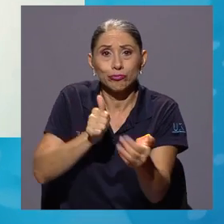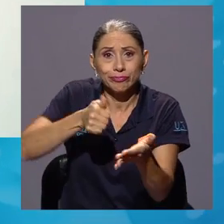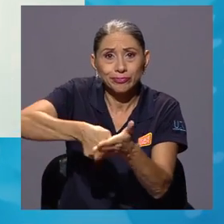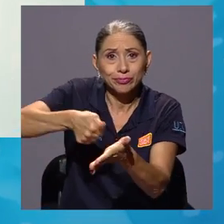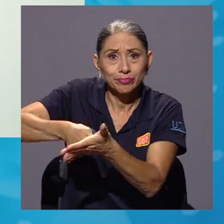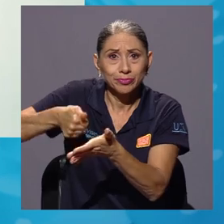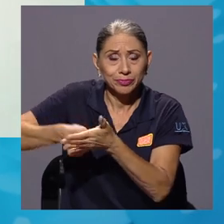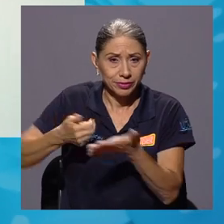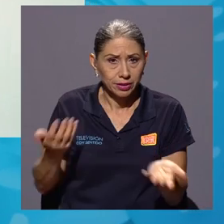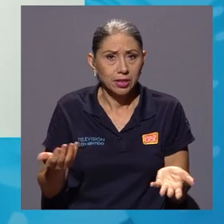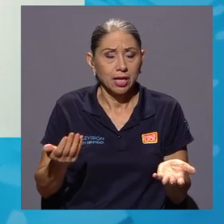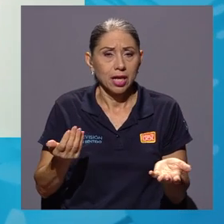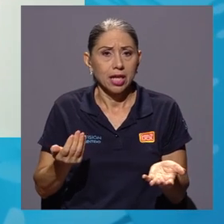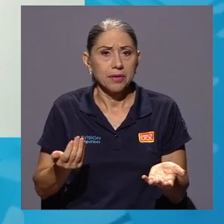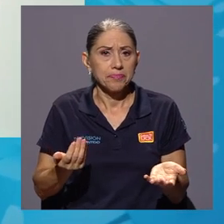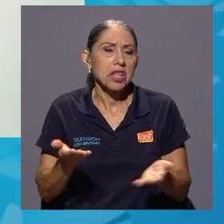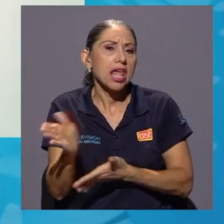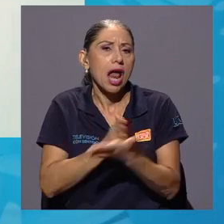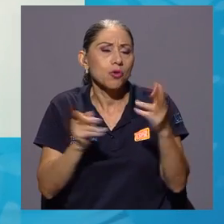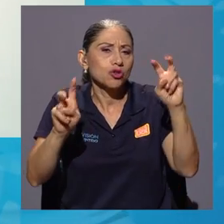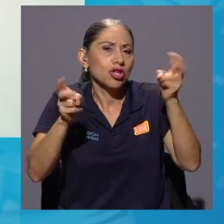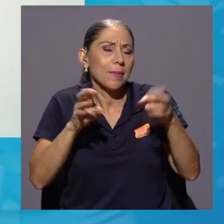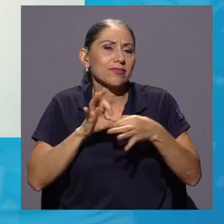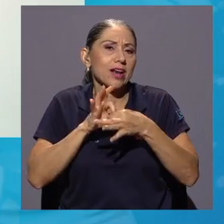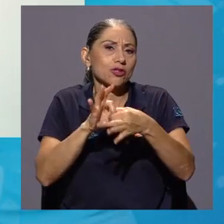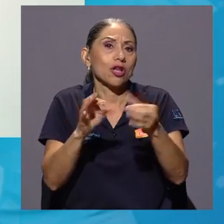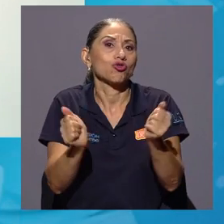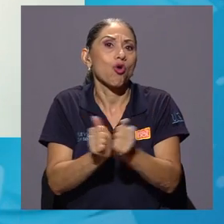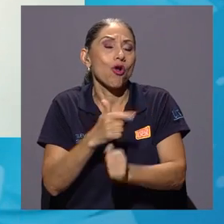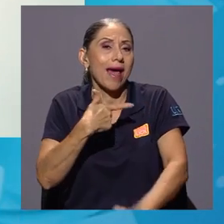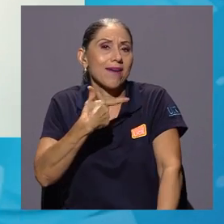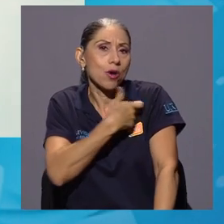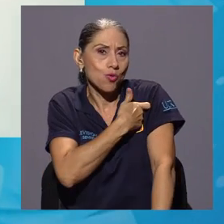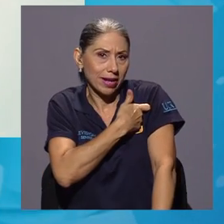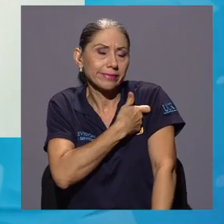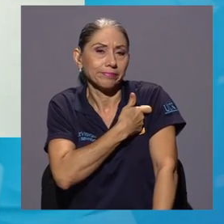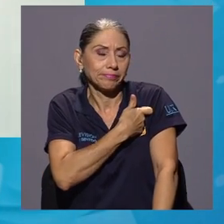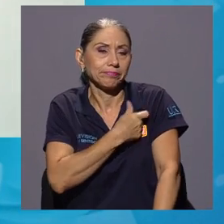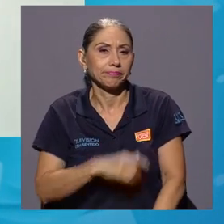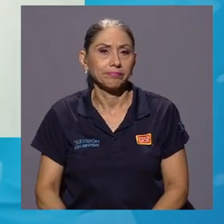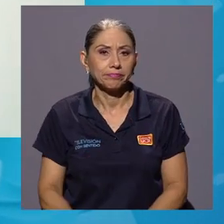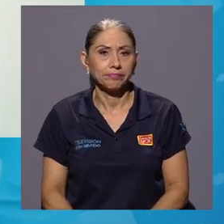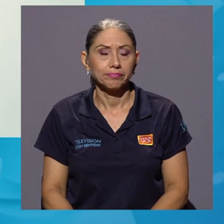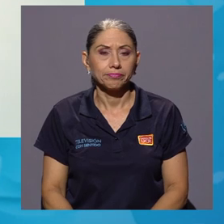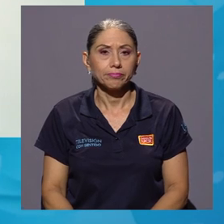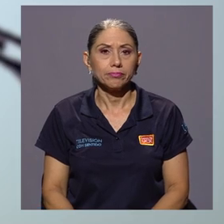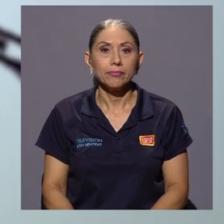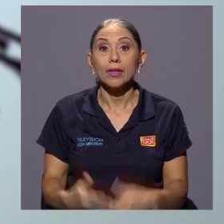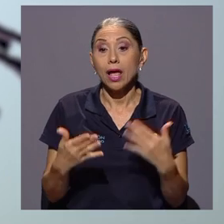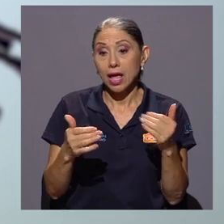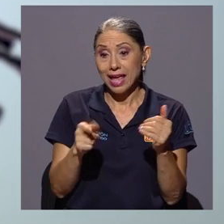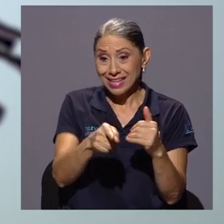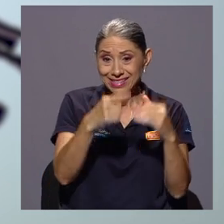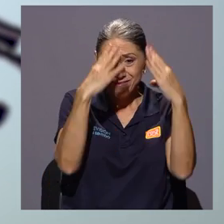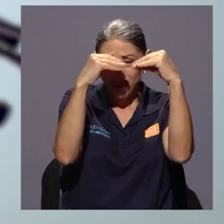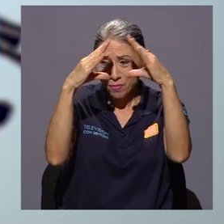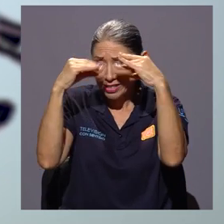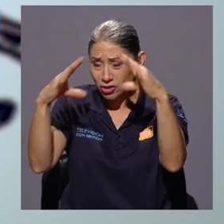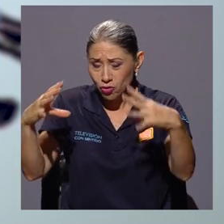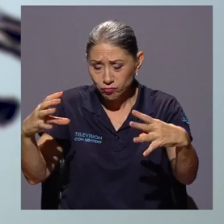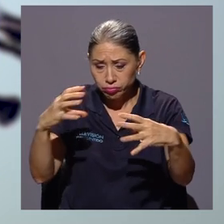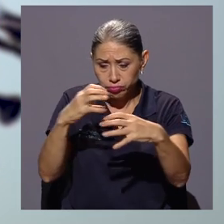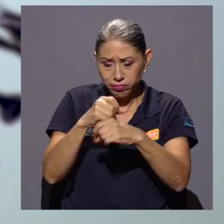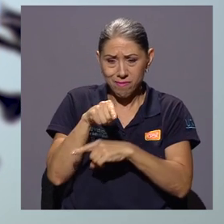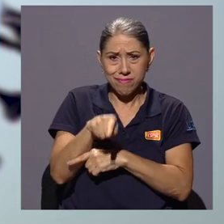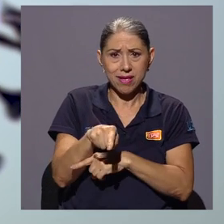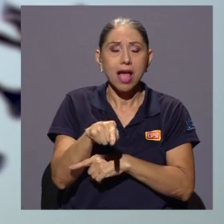y algunos temas relacionados con la vacunación también, por ejemplo. Dentro de los datos arrojados por